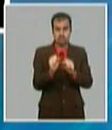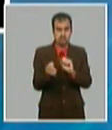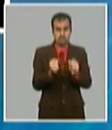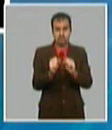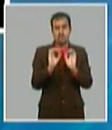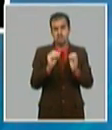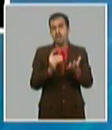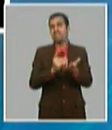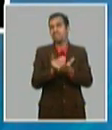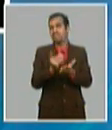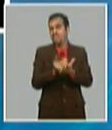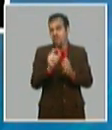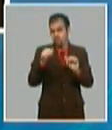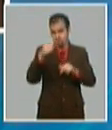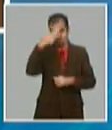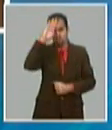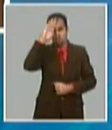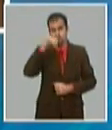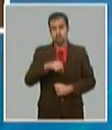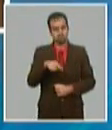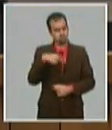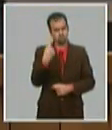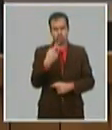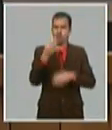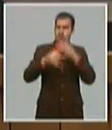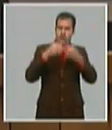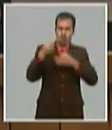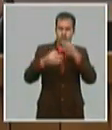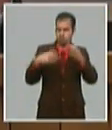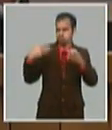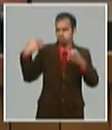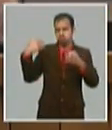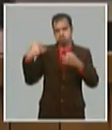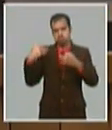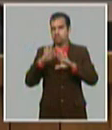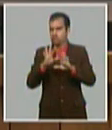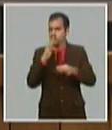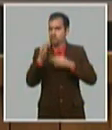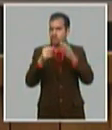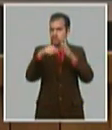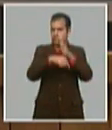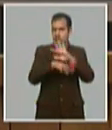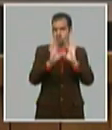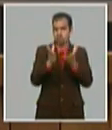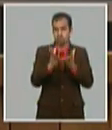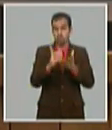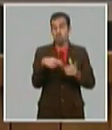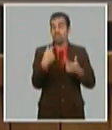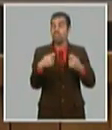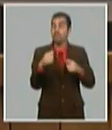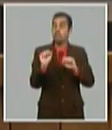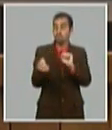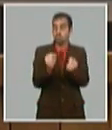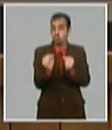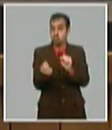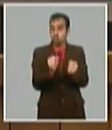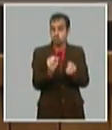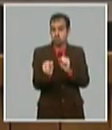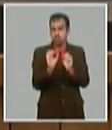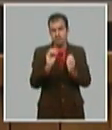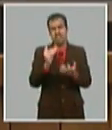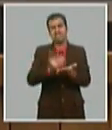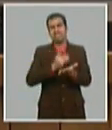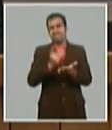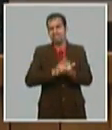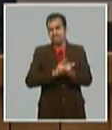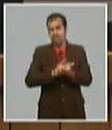explicado hoy aquí en varias ocasiones, la necesidad de mantener un control de las nuevas deudas en correspondencia con las deudas que